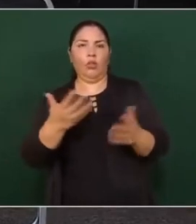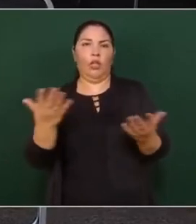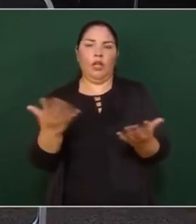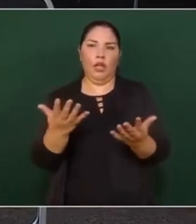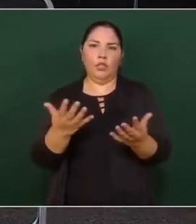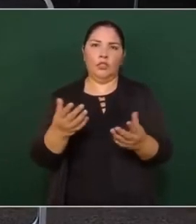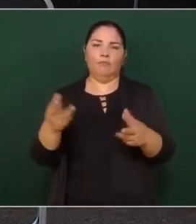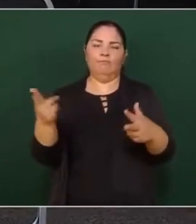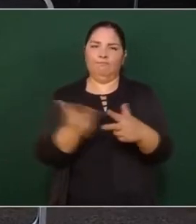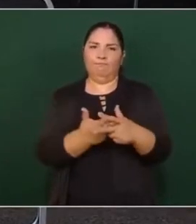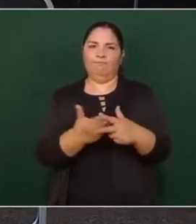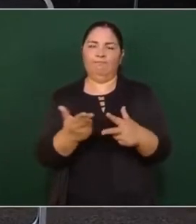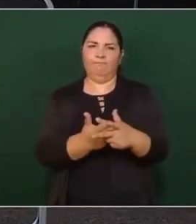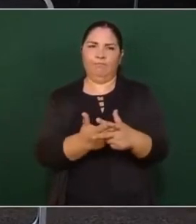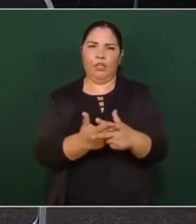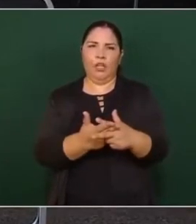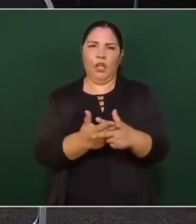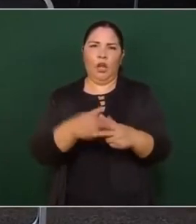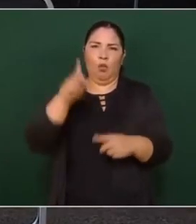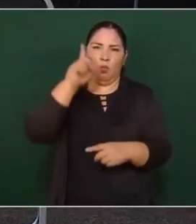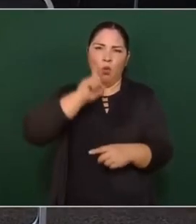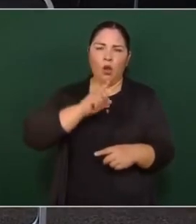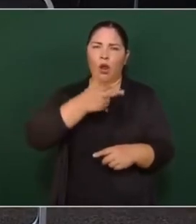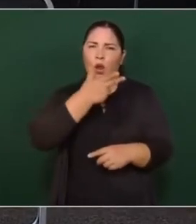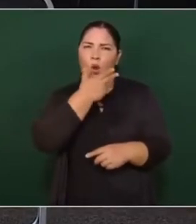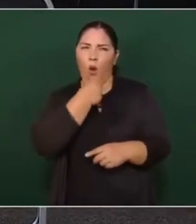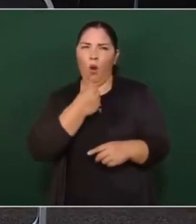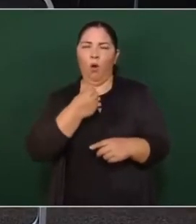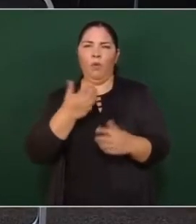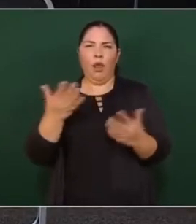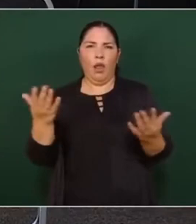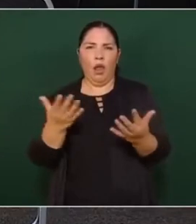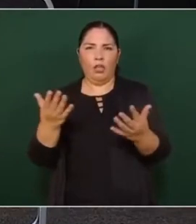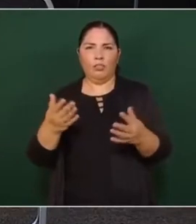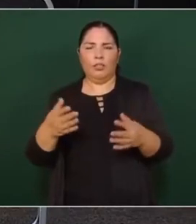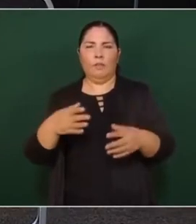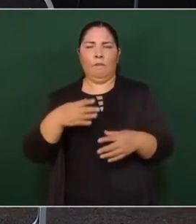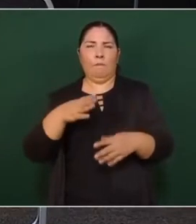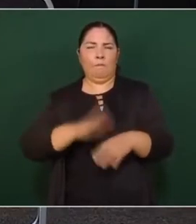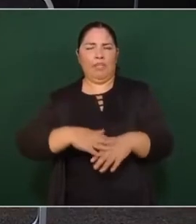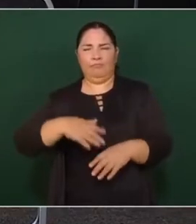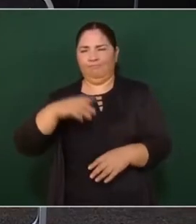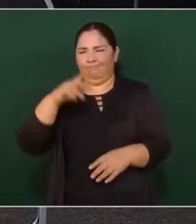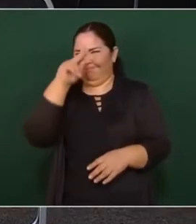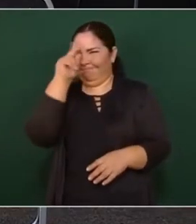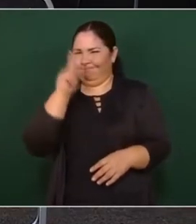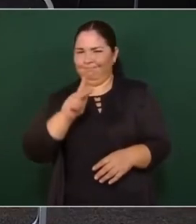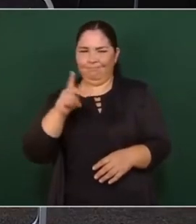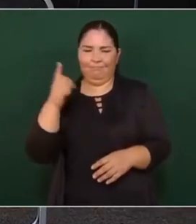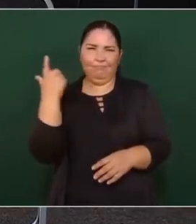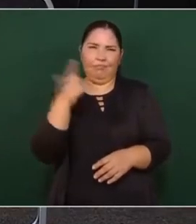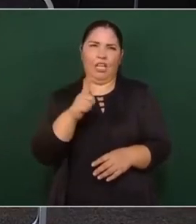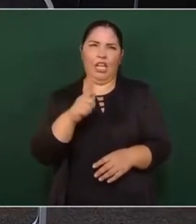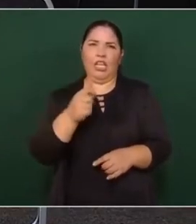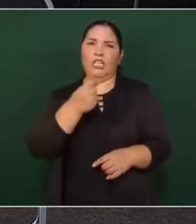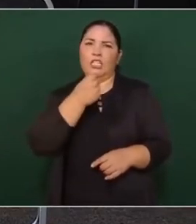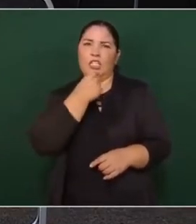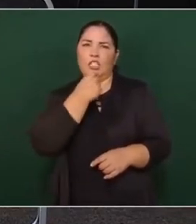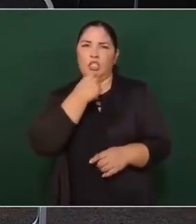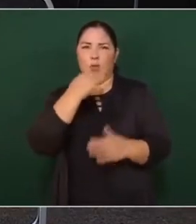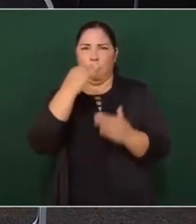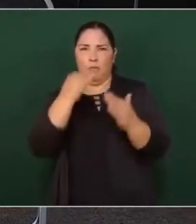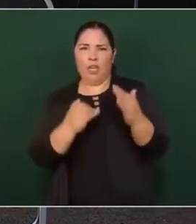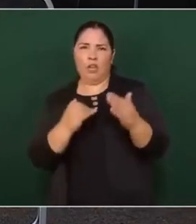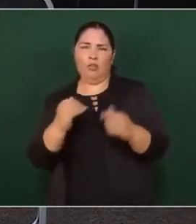es que los asesinatos contra mujeres y hombres se están cometiendo cada vez con mazaña. Tenemos hasta menores de edad